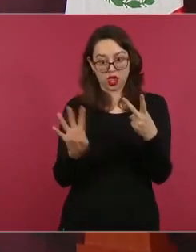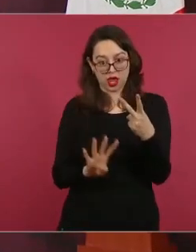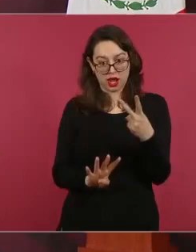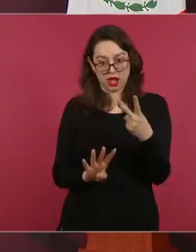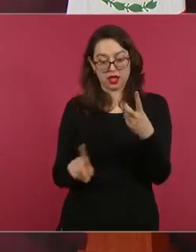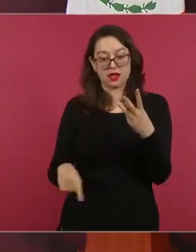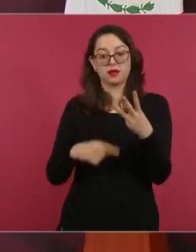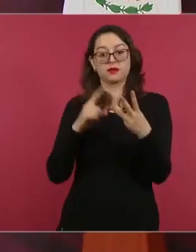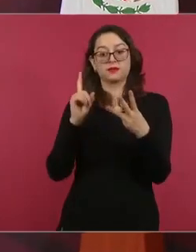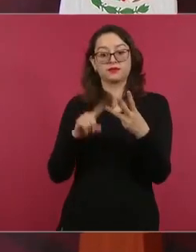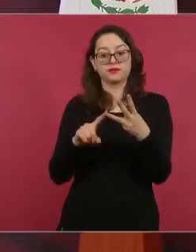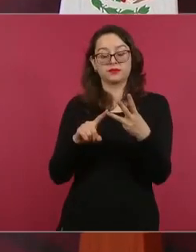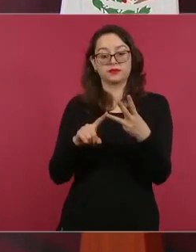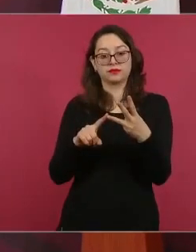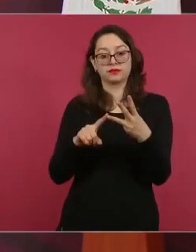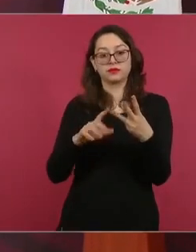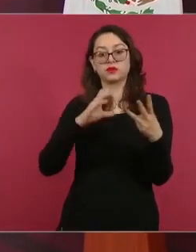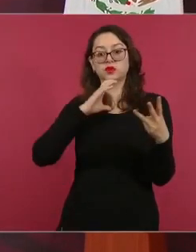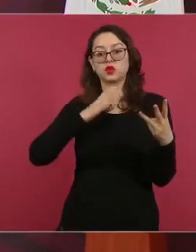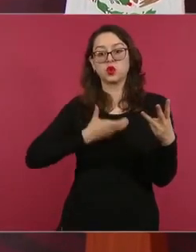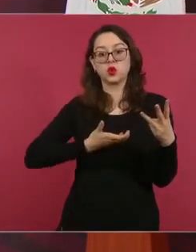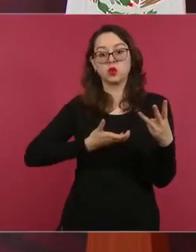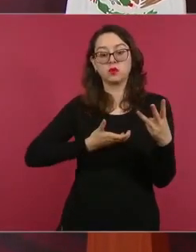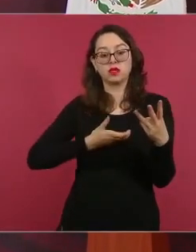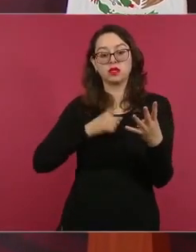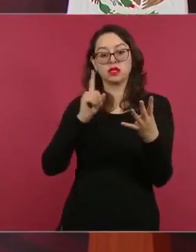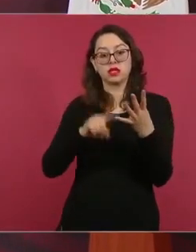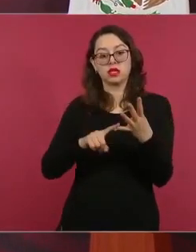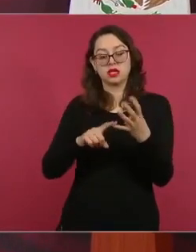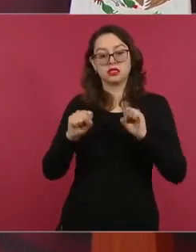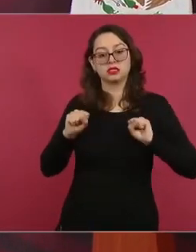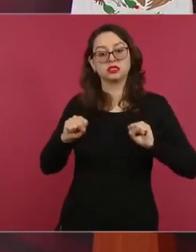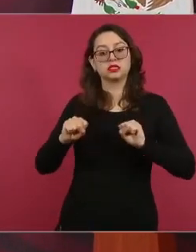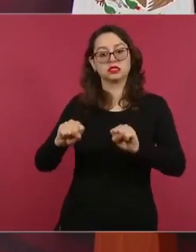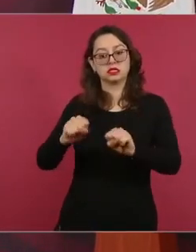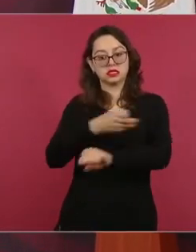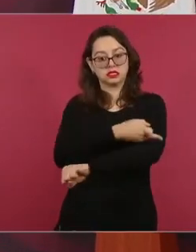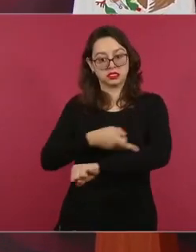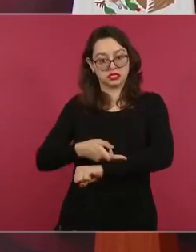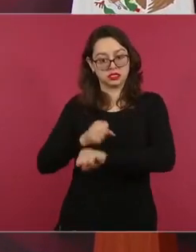Comercial Mexicana y Chedraul.